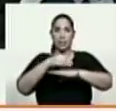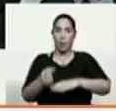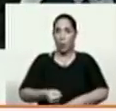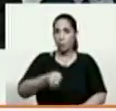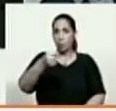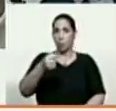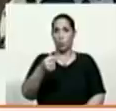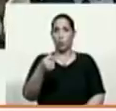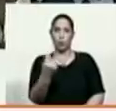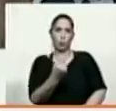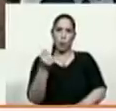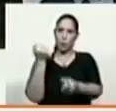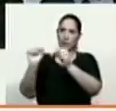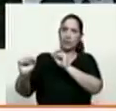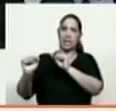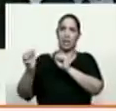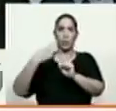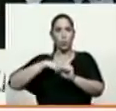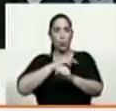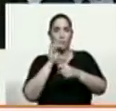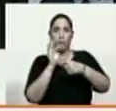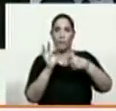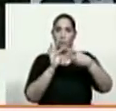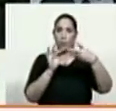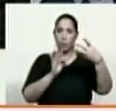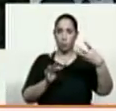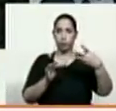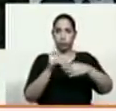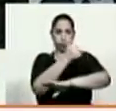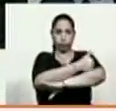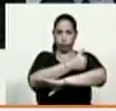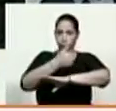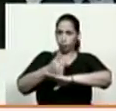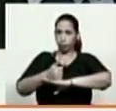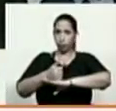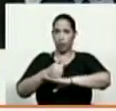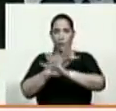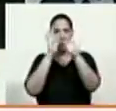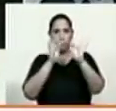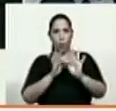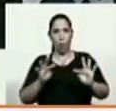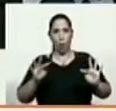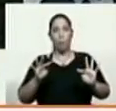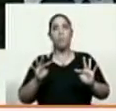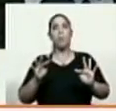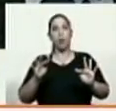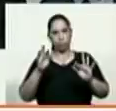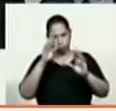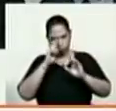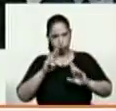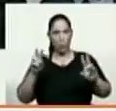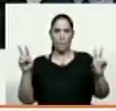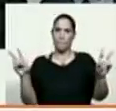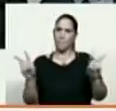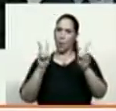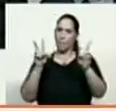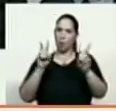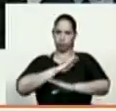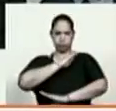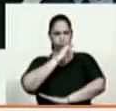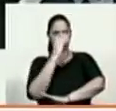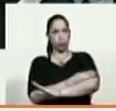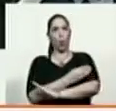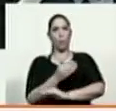rechaza sino con nuestros funcionarios de manera valiente y digna de manera patriótica gallarda